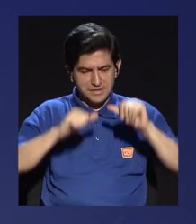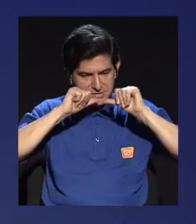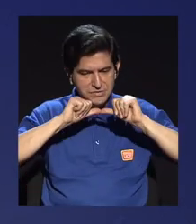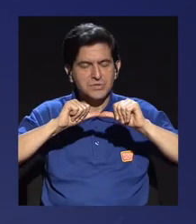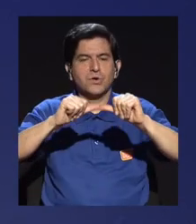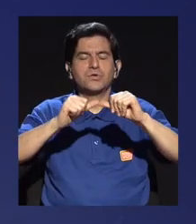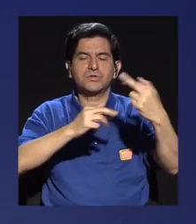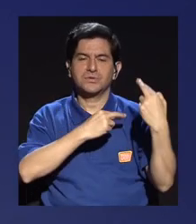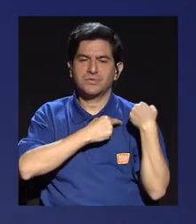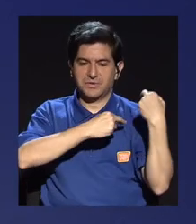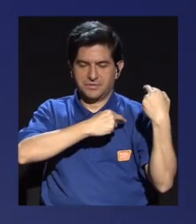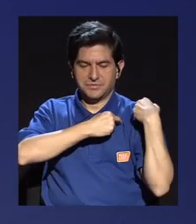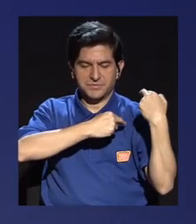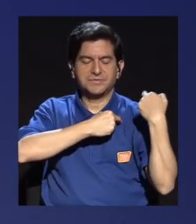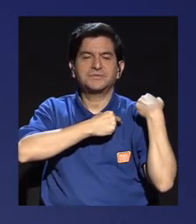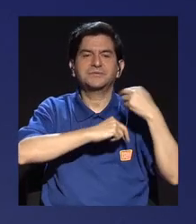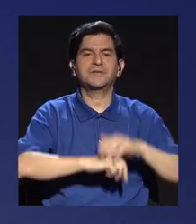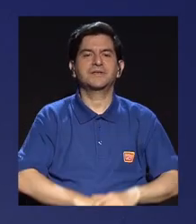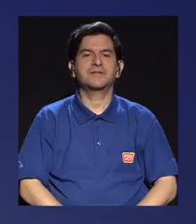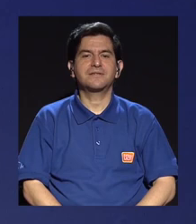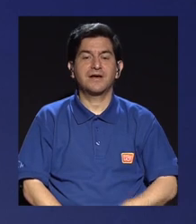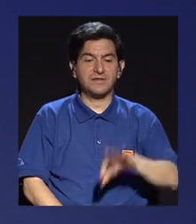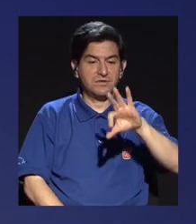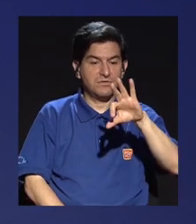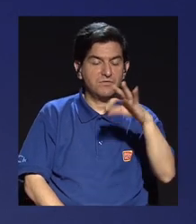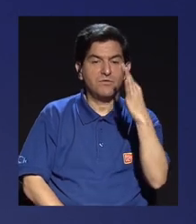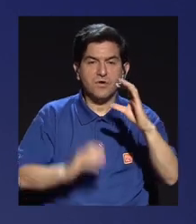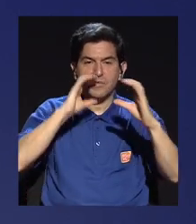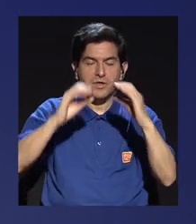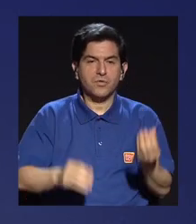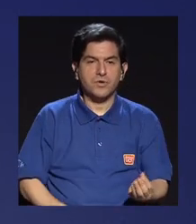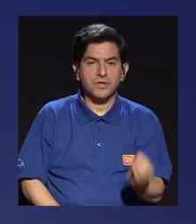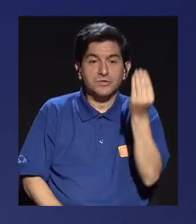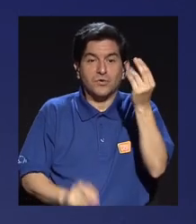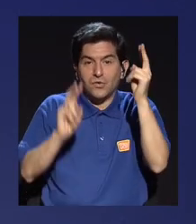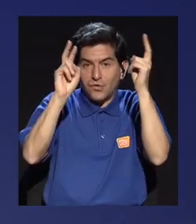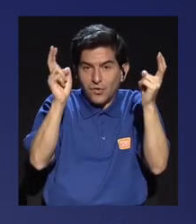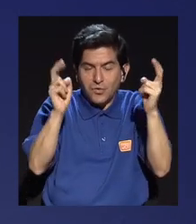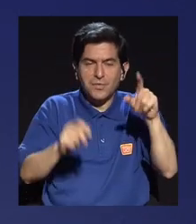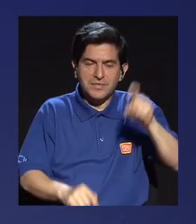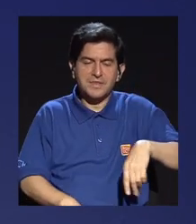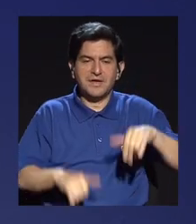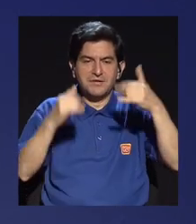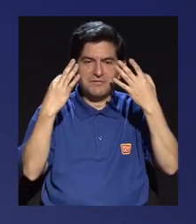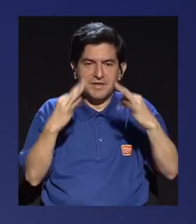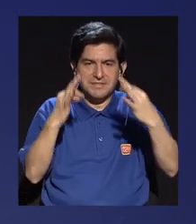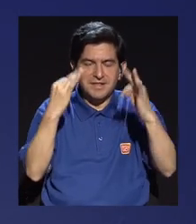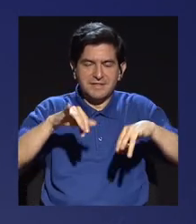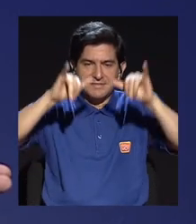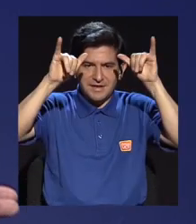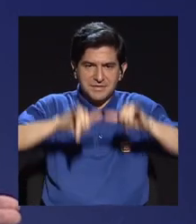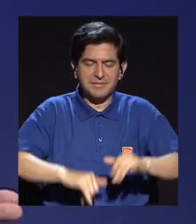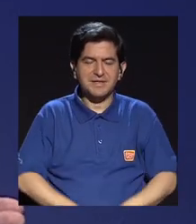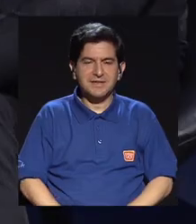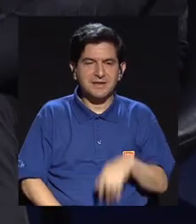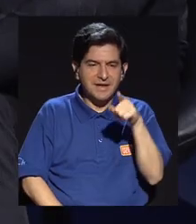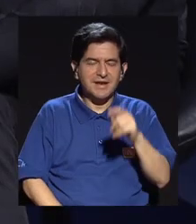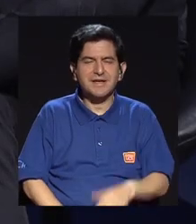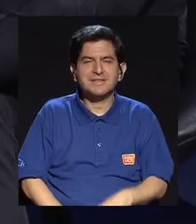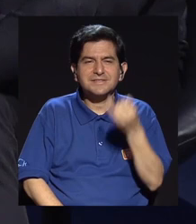responsabilidad porque siendo un medio tan joven reciben un premio y deben de tratar de mantener no solamente esa línea editorial que